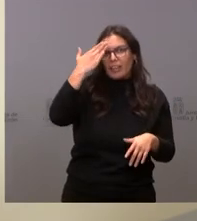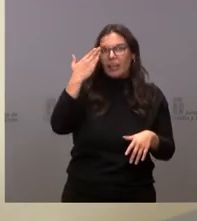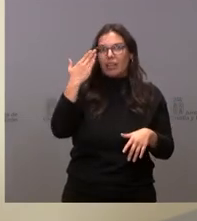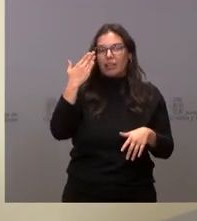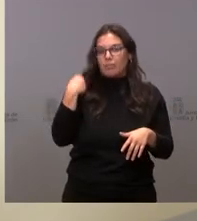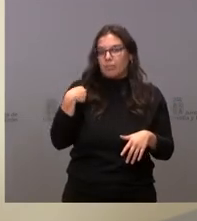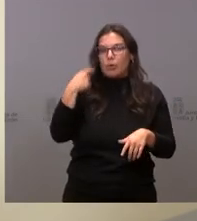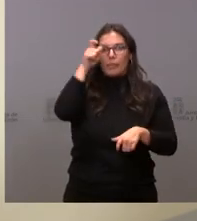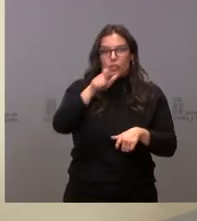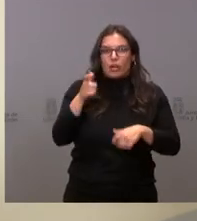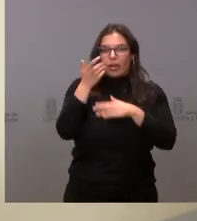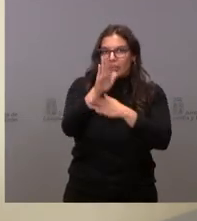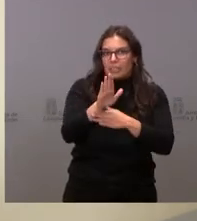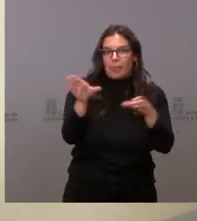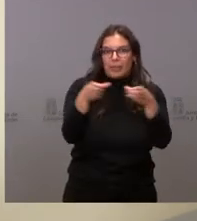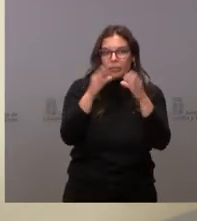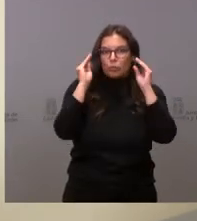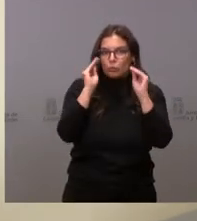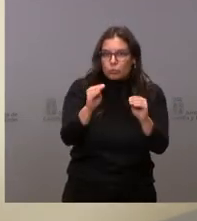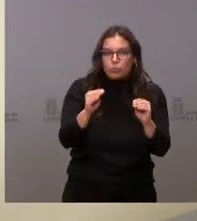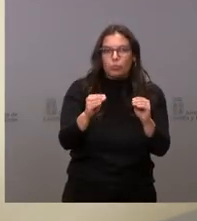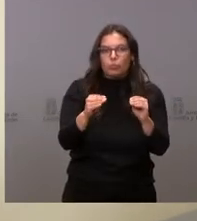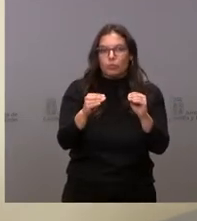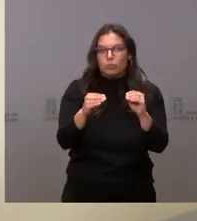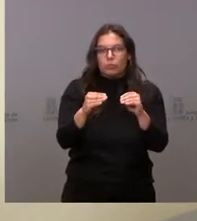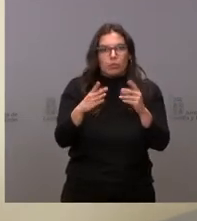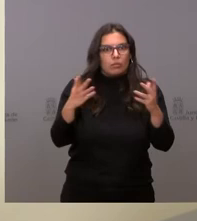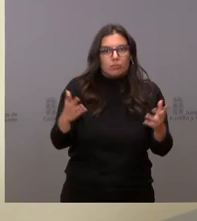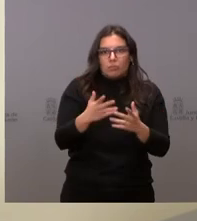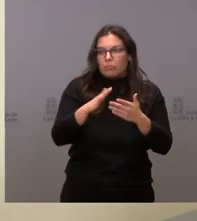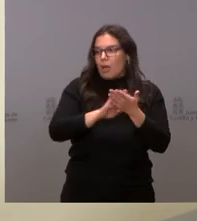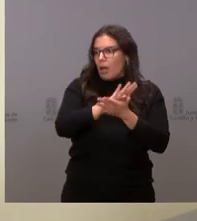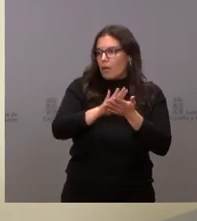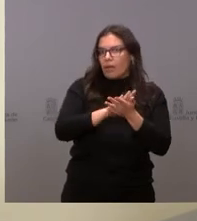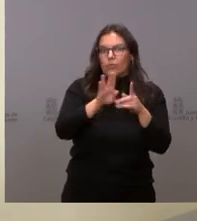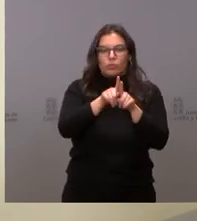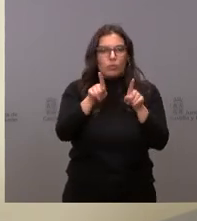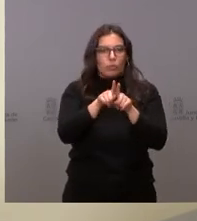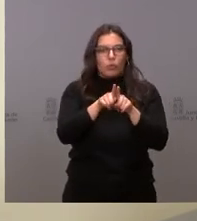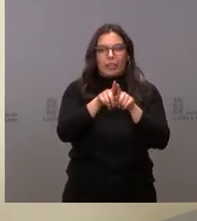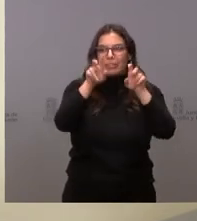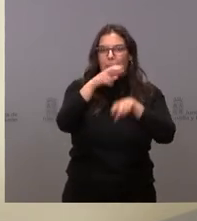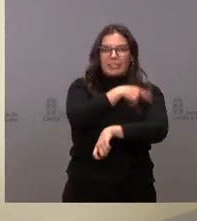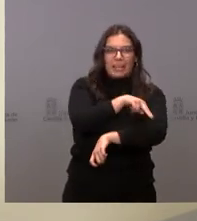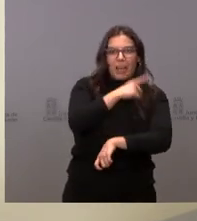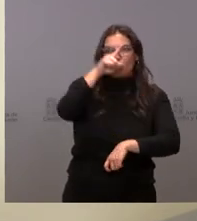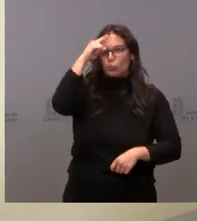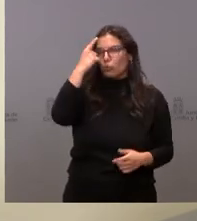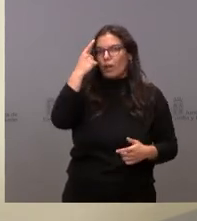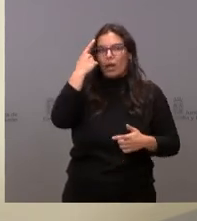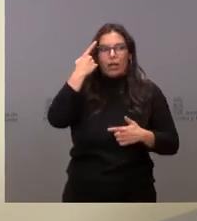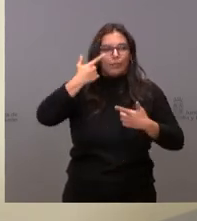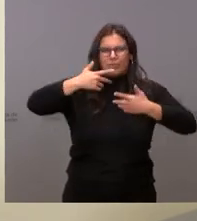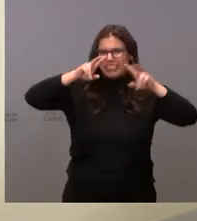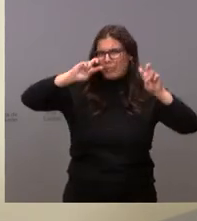representantes de un partido con los que hablamos sobre las dotaciones las necesidades presupuestarias en materia de sanidad o de cultura o del